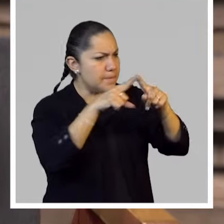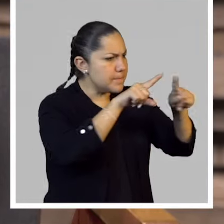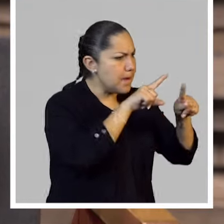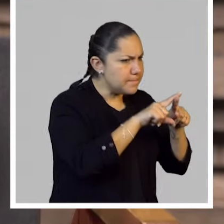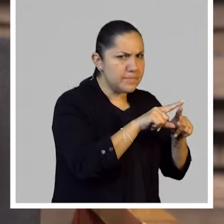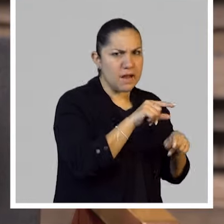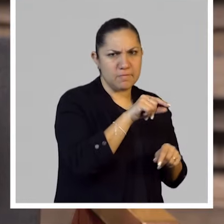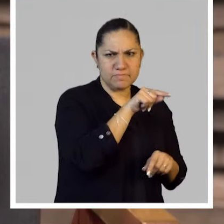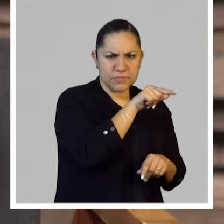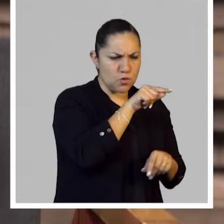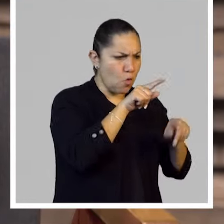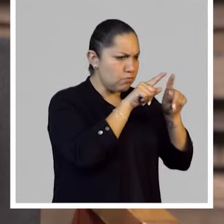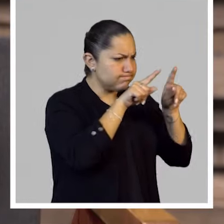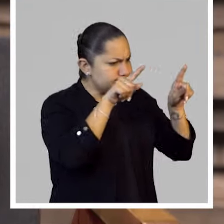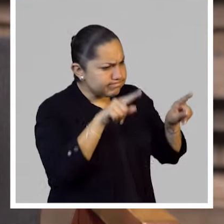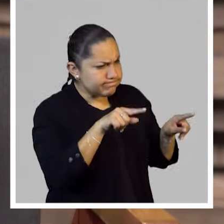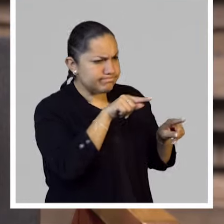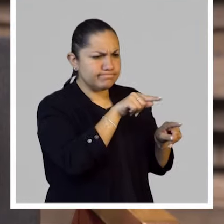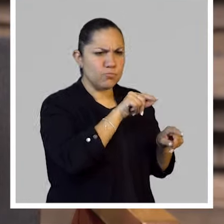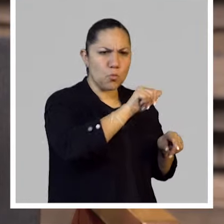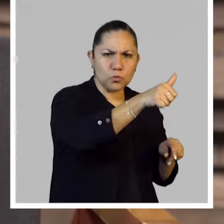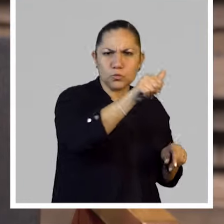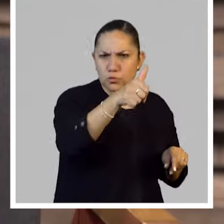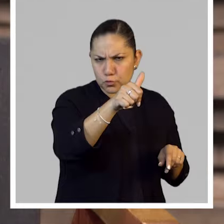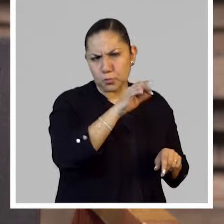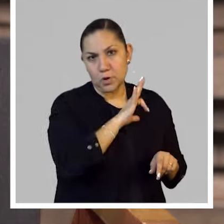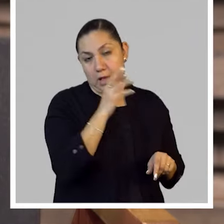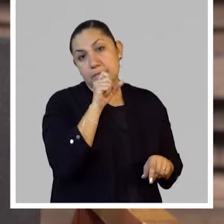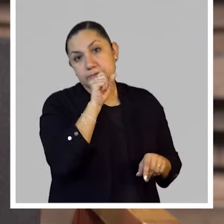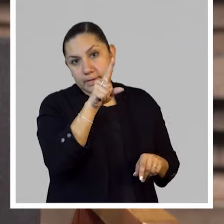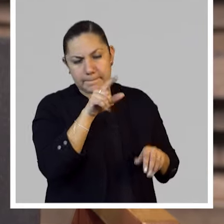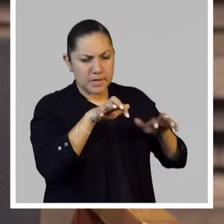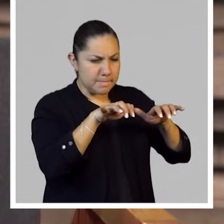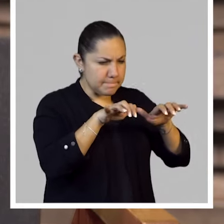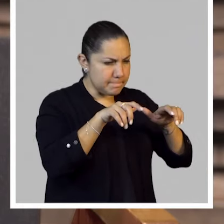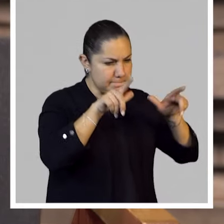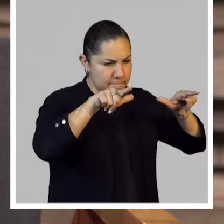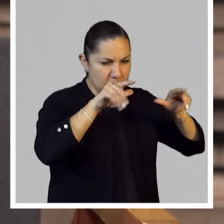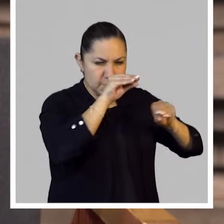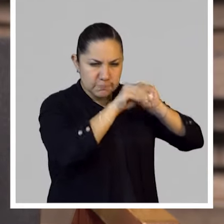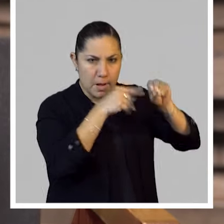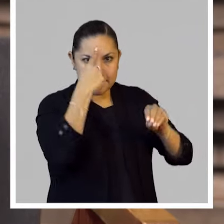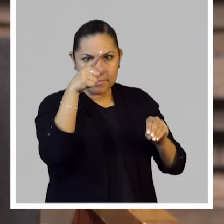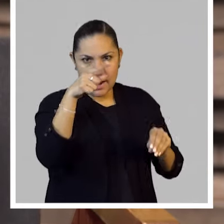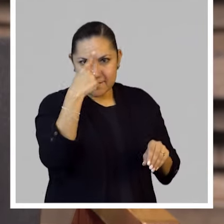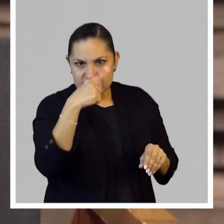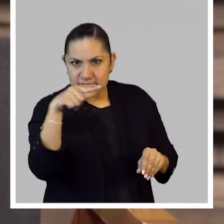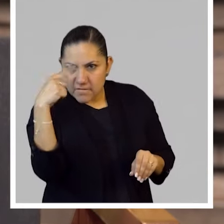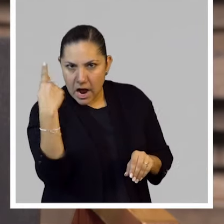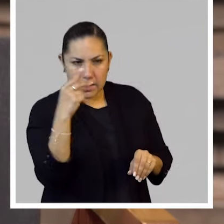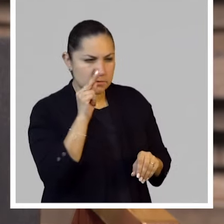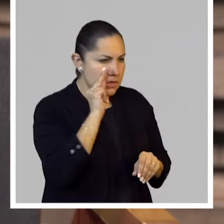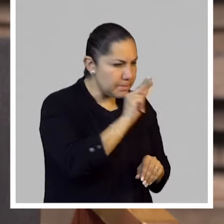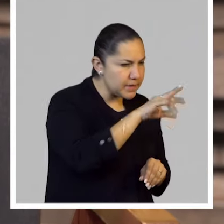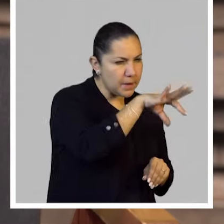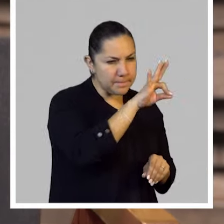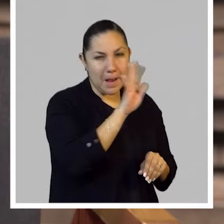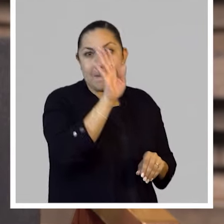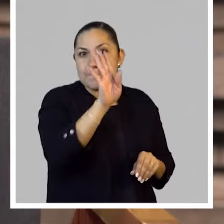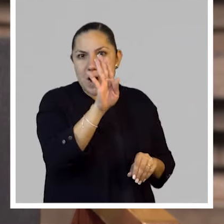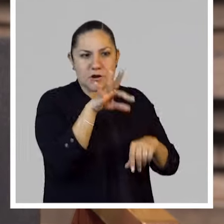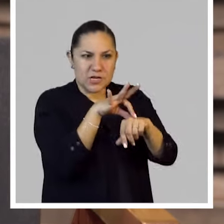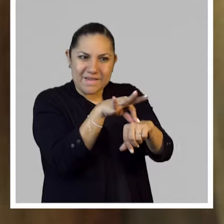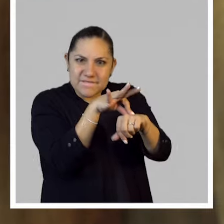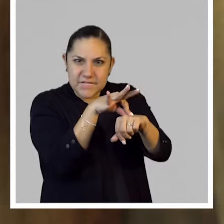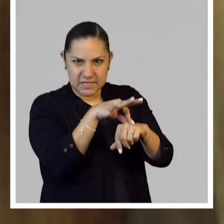varias etiquetas y como, y mecanismos de búsqueda para que sea un archivo fácil de navegar, casi como si se estuviera consultando en